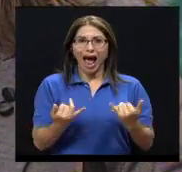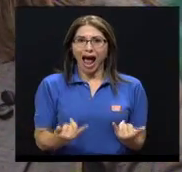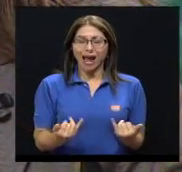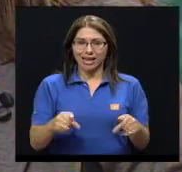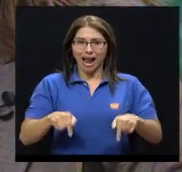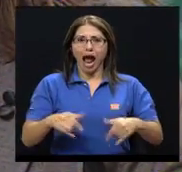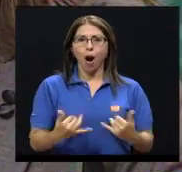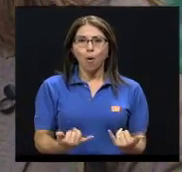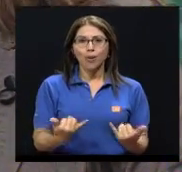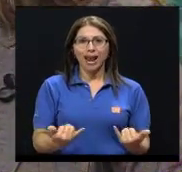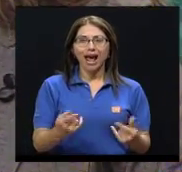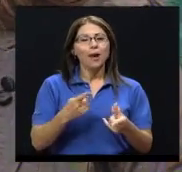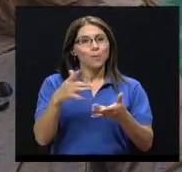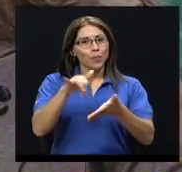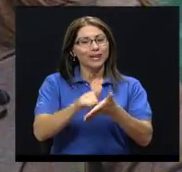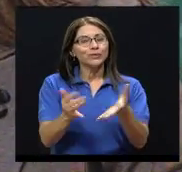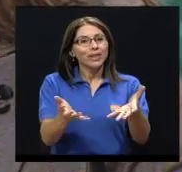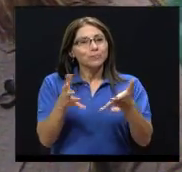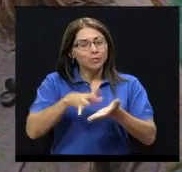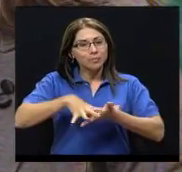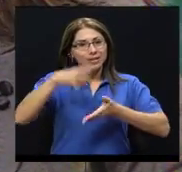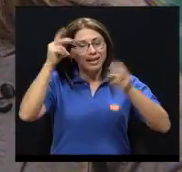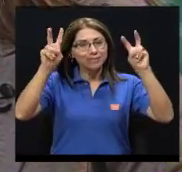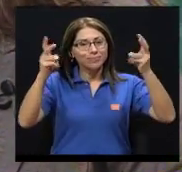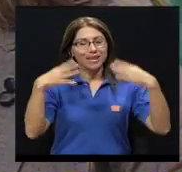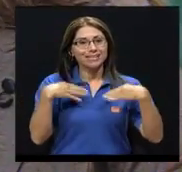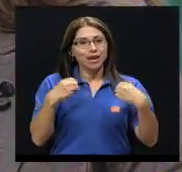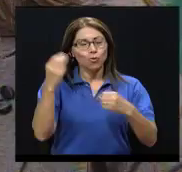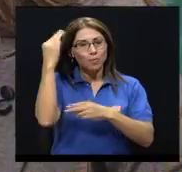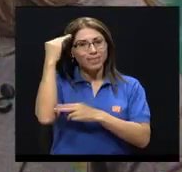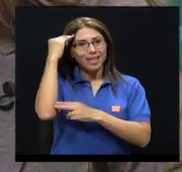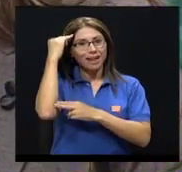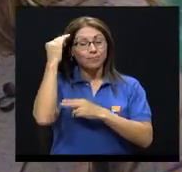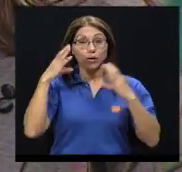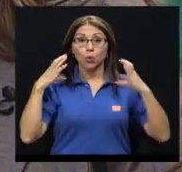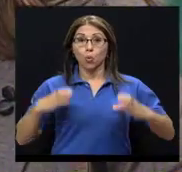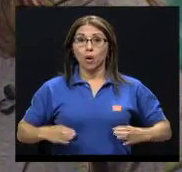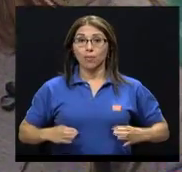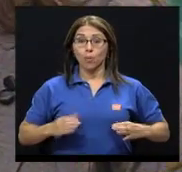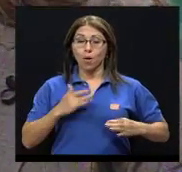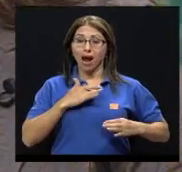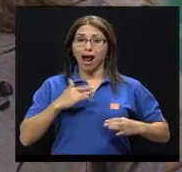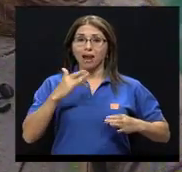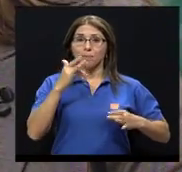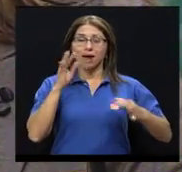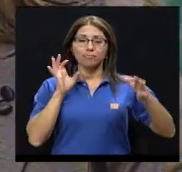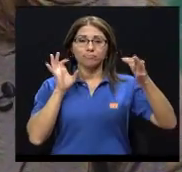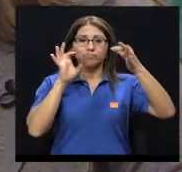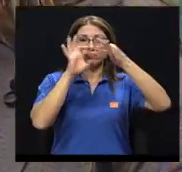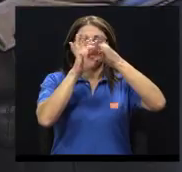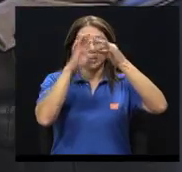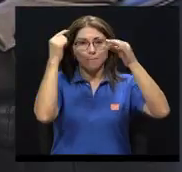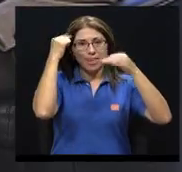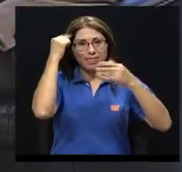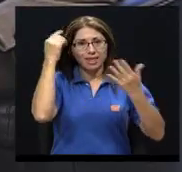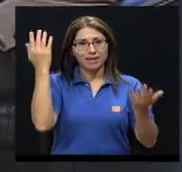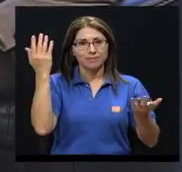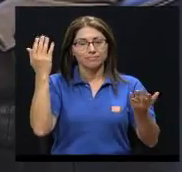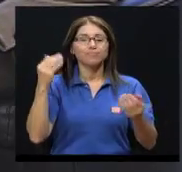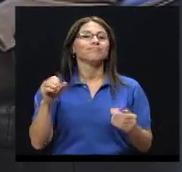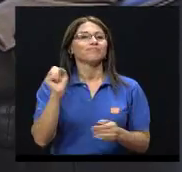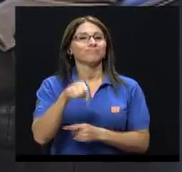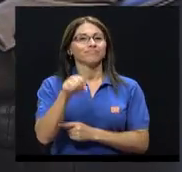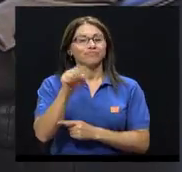queremos aprender un poco más de la salud mental, cómo nuestro cuerpo, nuestra alma también va enlazada con nuestra mente. Sí,